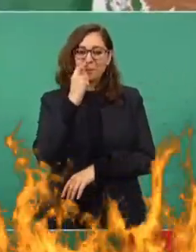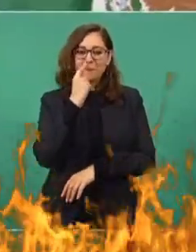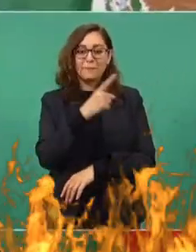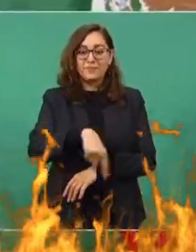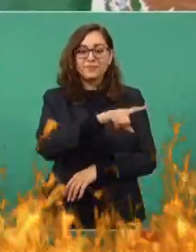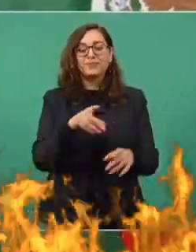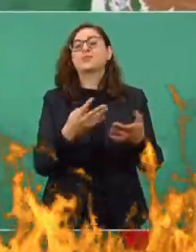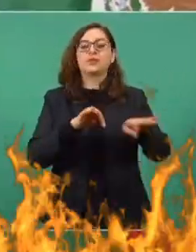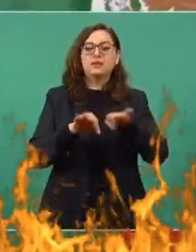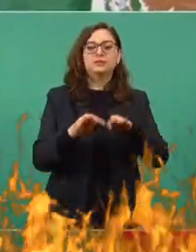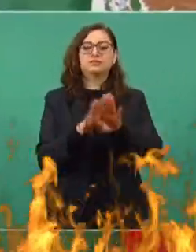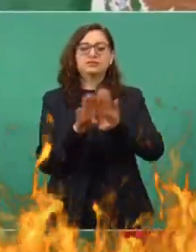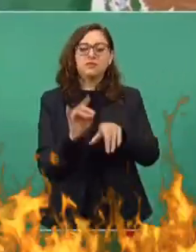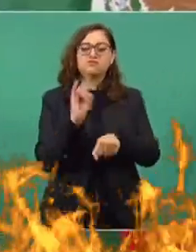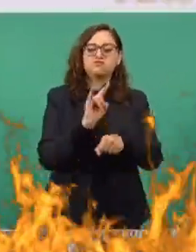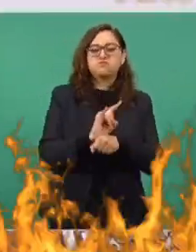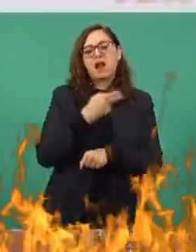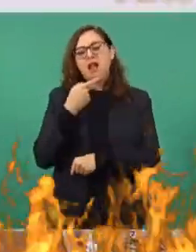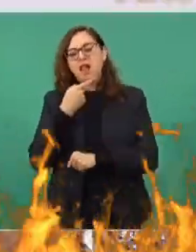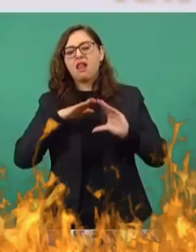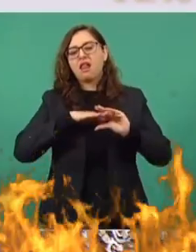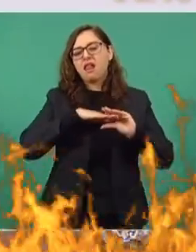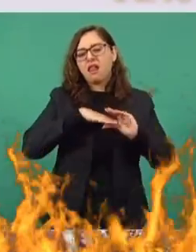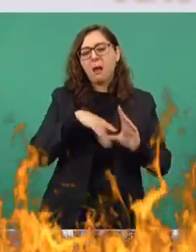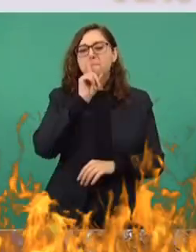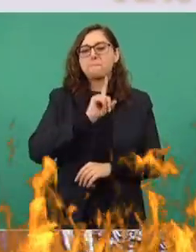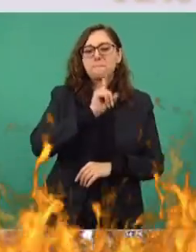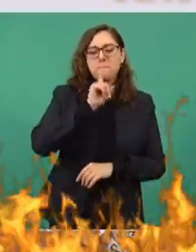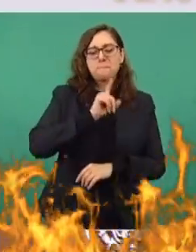en la simulación, en demagogia, en la mentira,